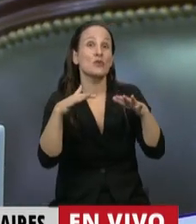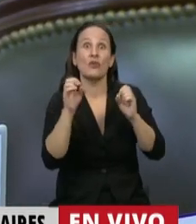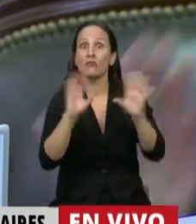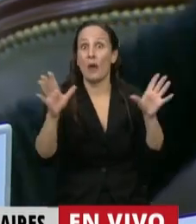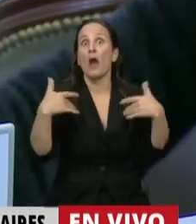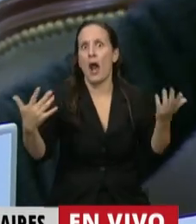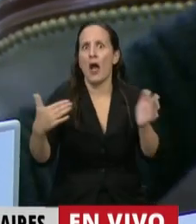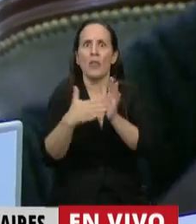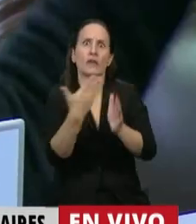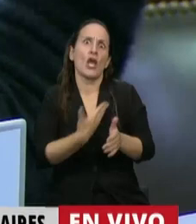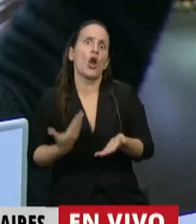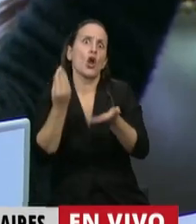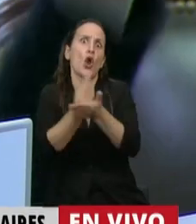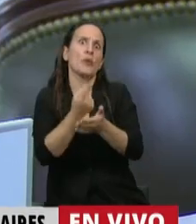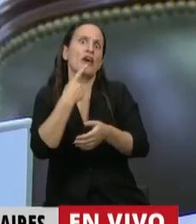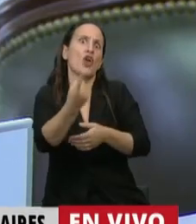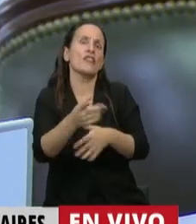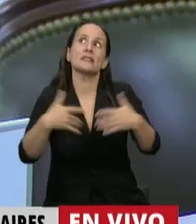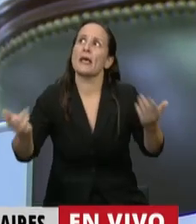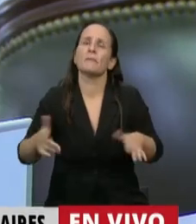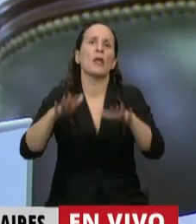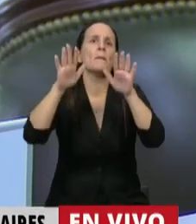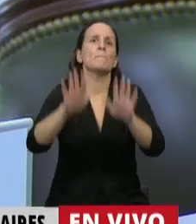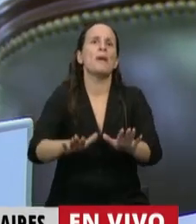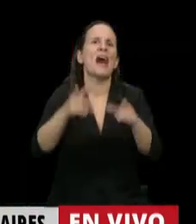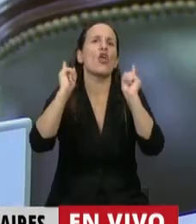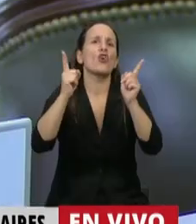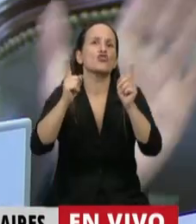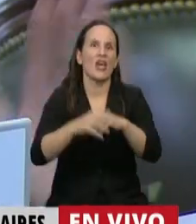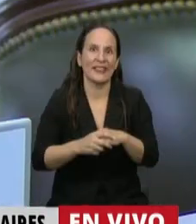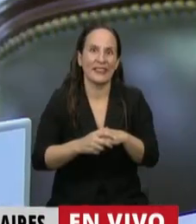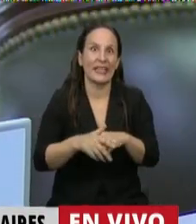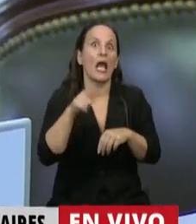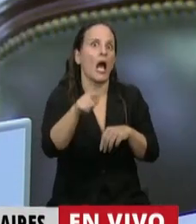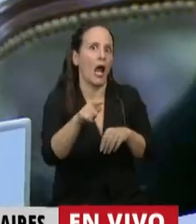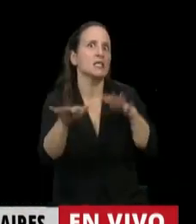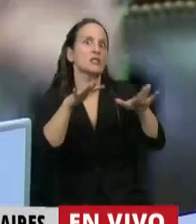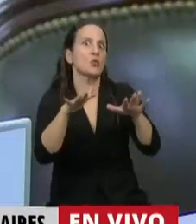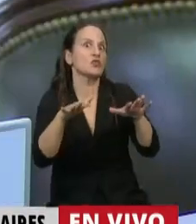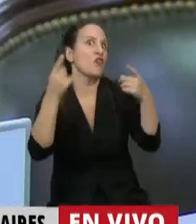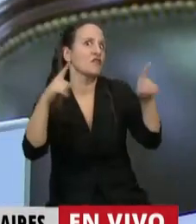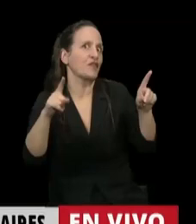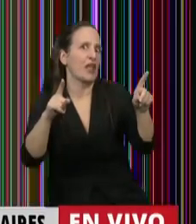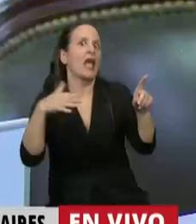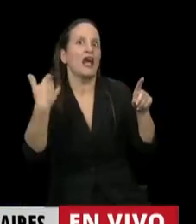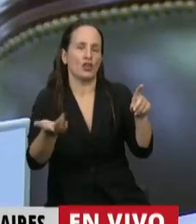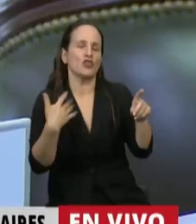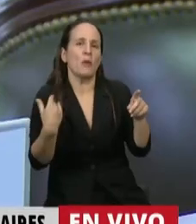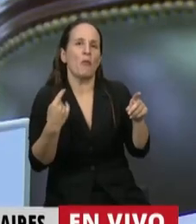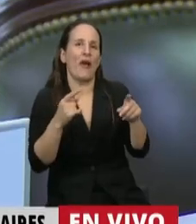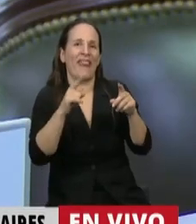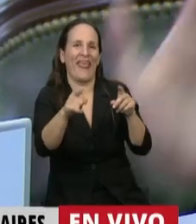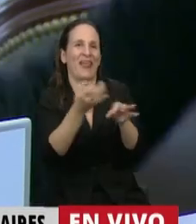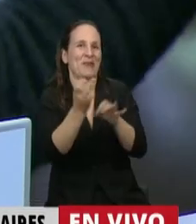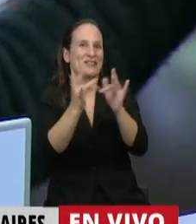fuerza mayor, por ejemplo, es un largo paro docente en alguna provincia. No va a faltar, porque ya hemos visto los numerosos